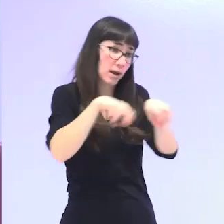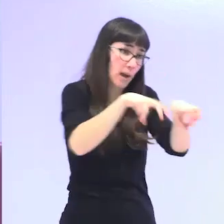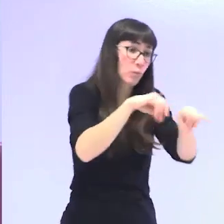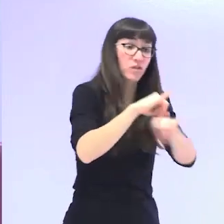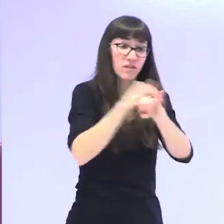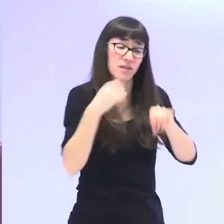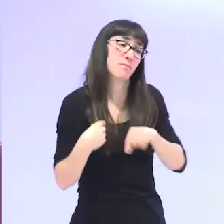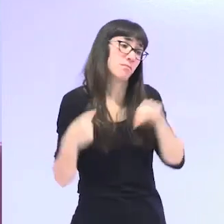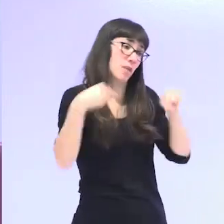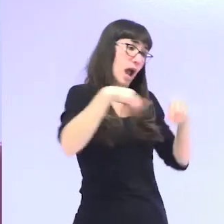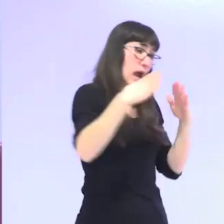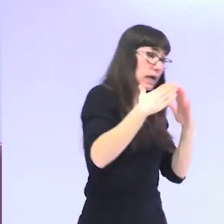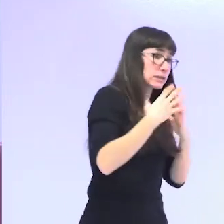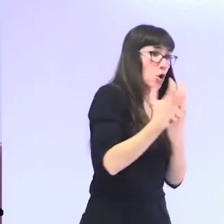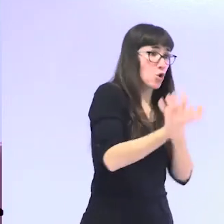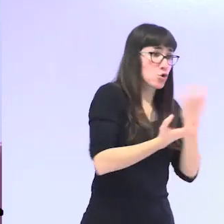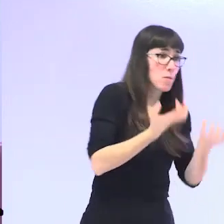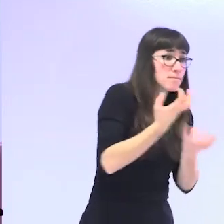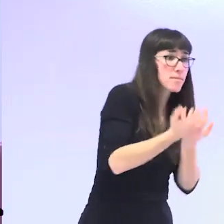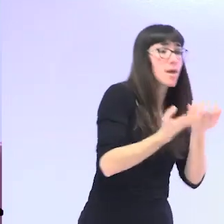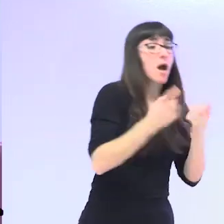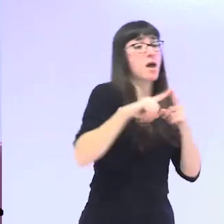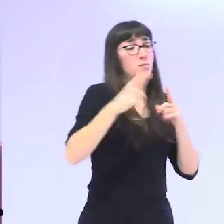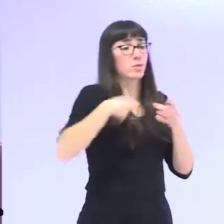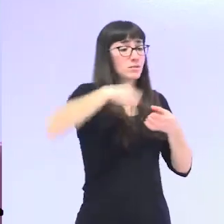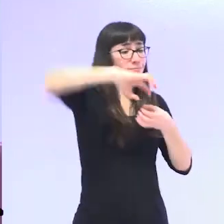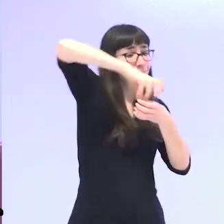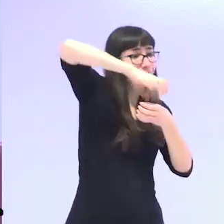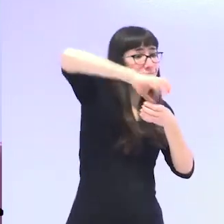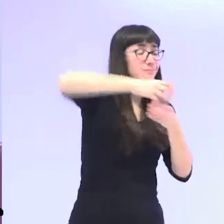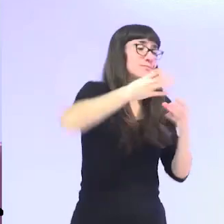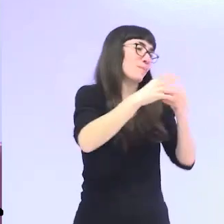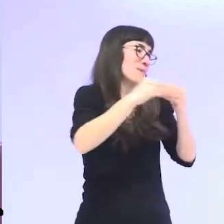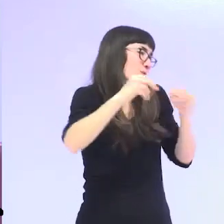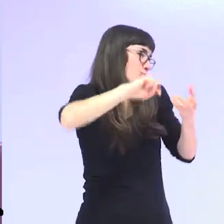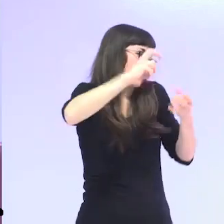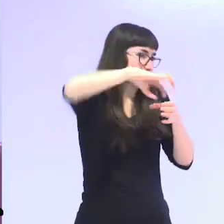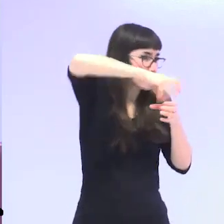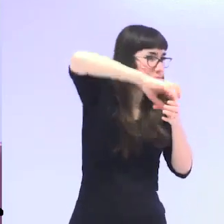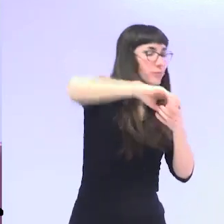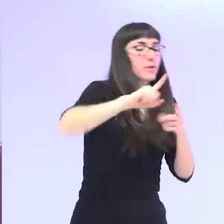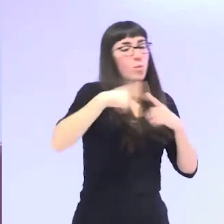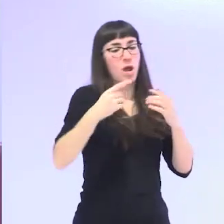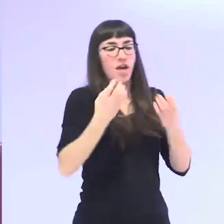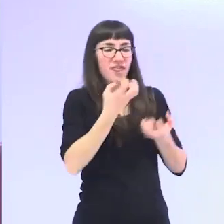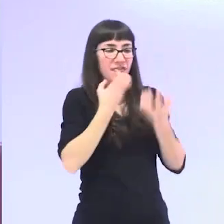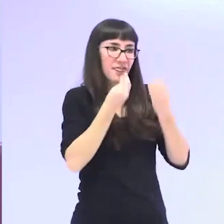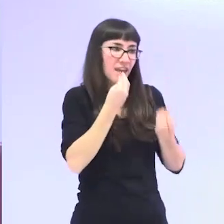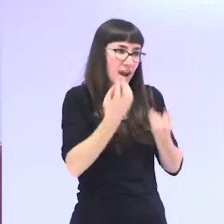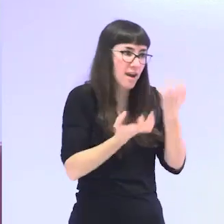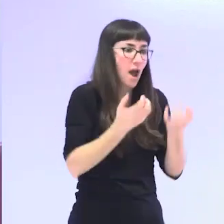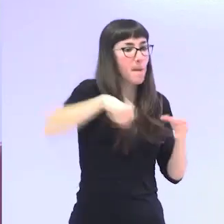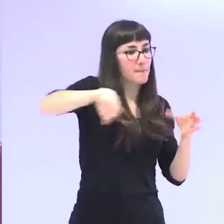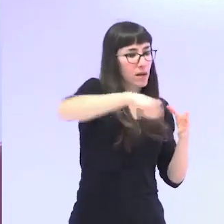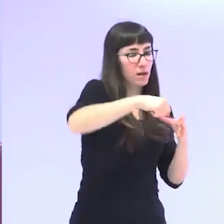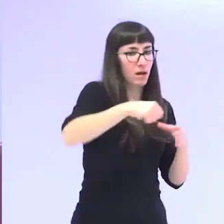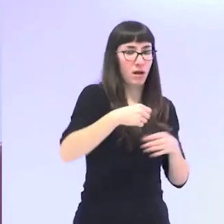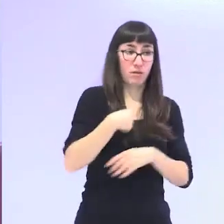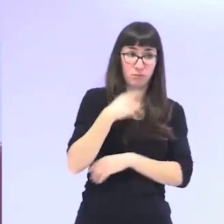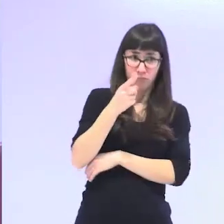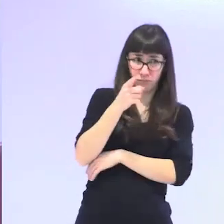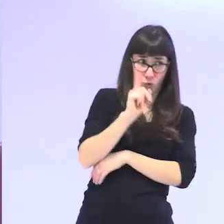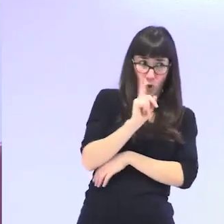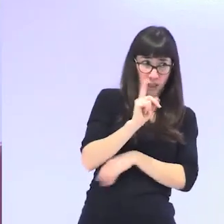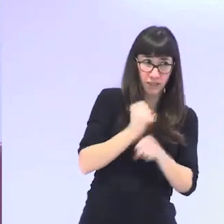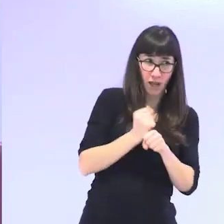venían todos a comer luego me preparaba conservas en casa preparaba la cena lavaba, planchaba y yo decía digo, claro, tú no has trabajado y decía, no, yo